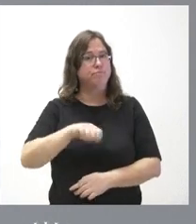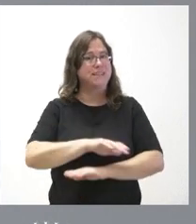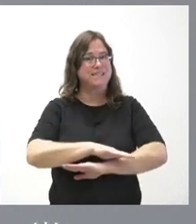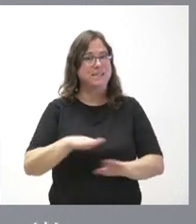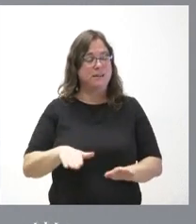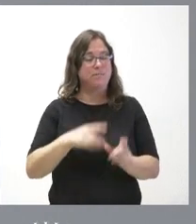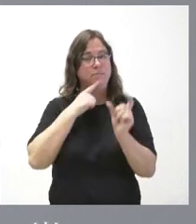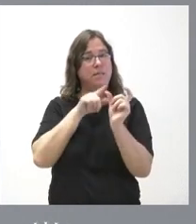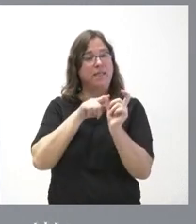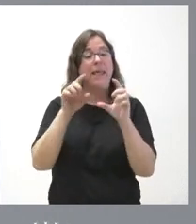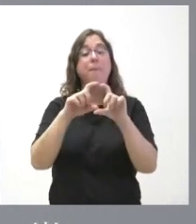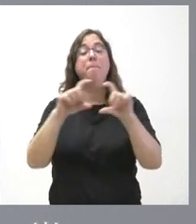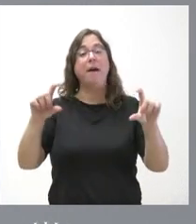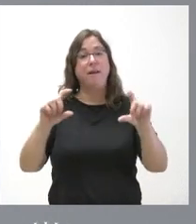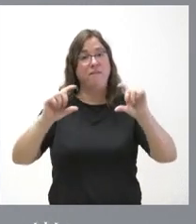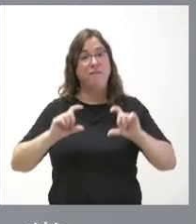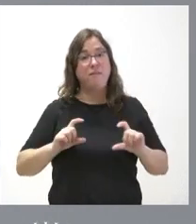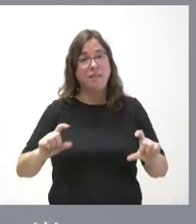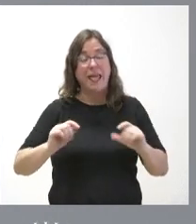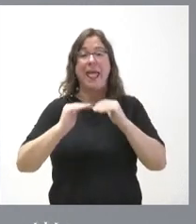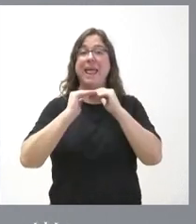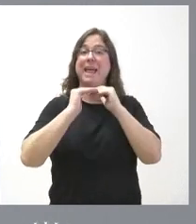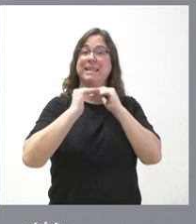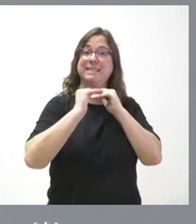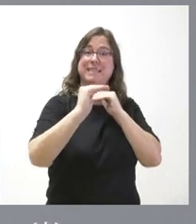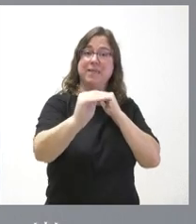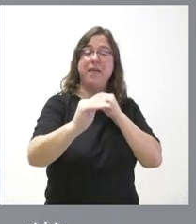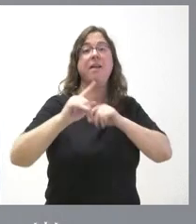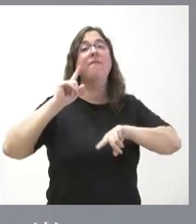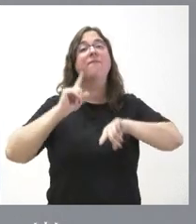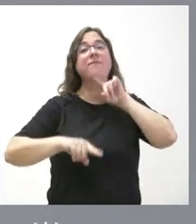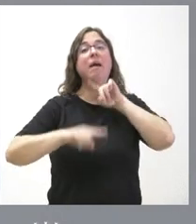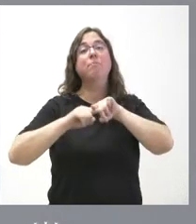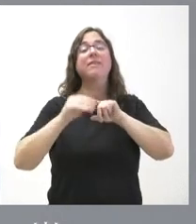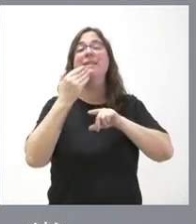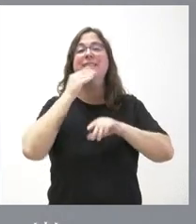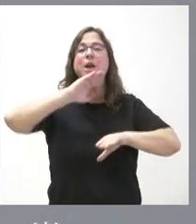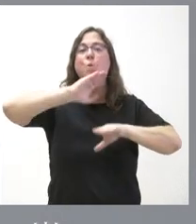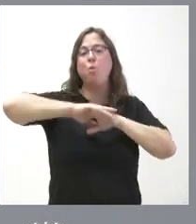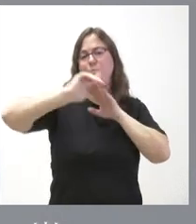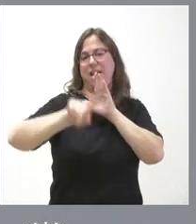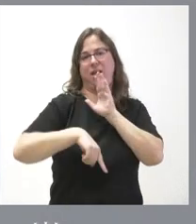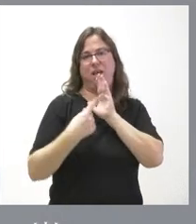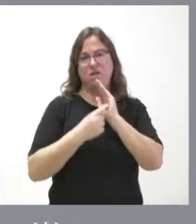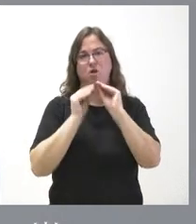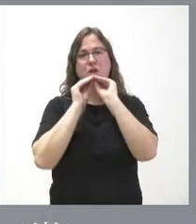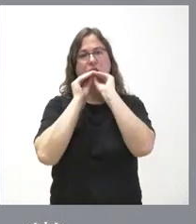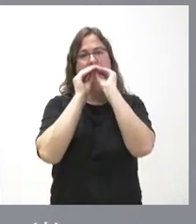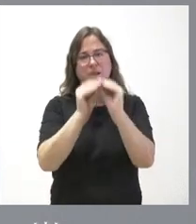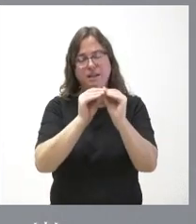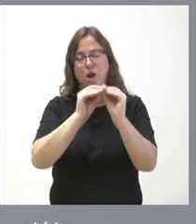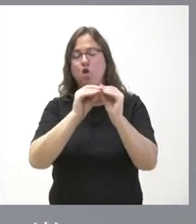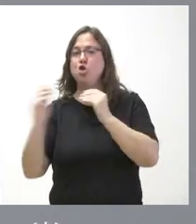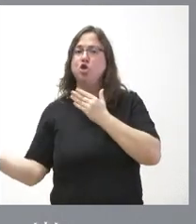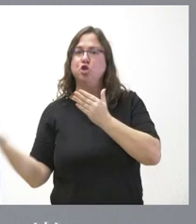expresamente en un párrafo al final que la estabilidad estará sujeto al cumplimiento íntegro y el desarrollo de todo el